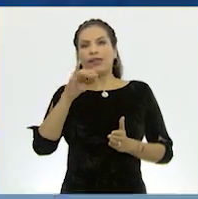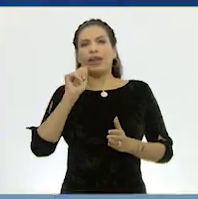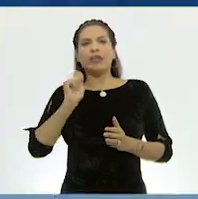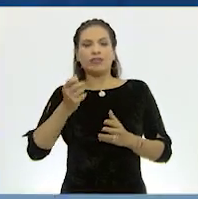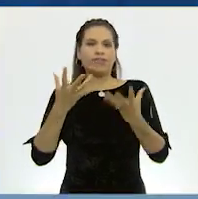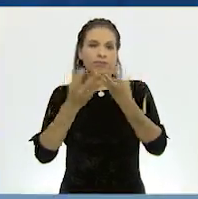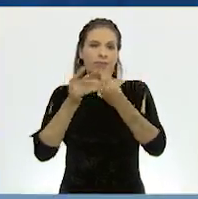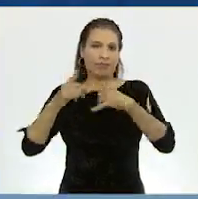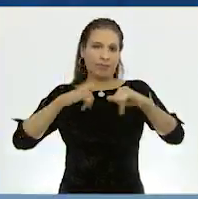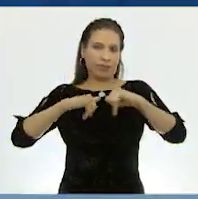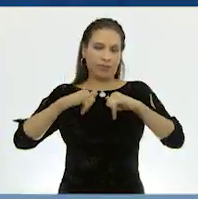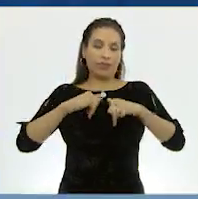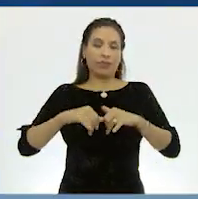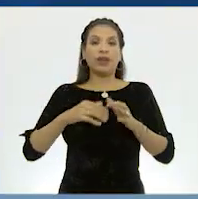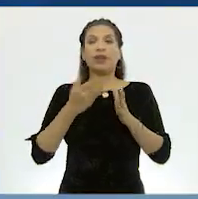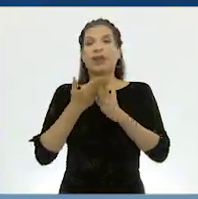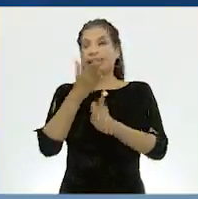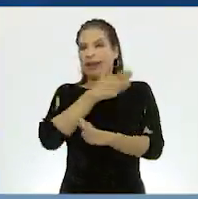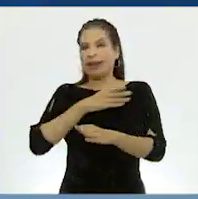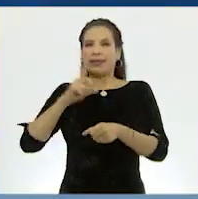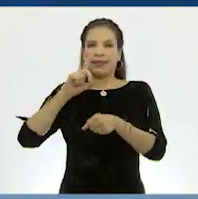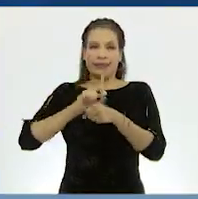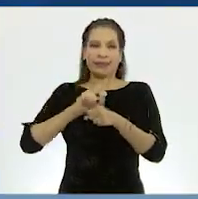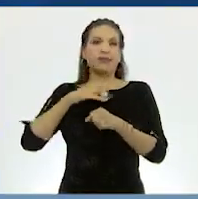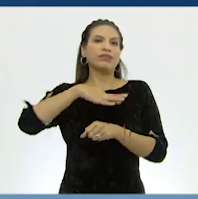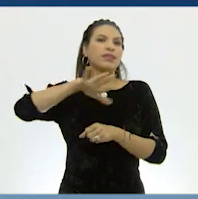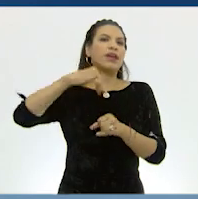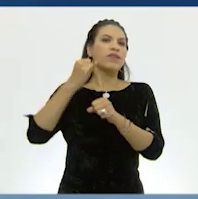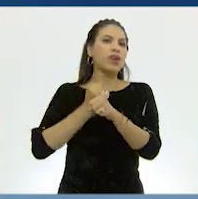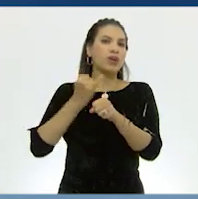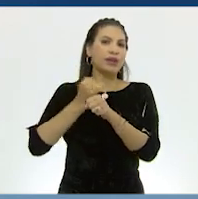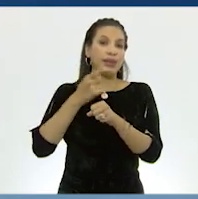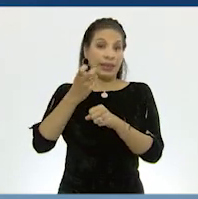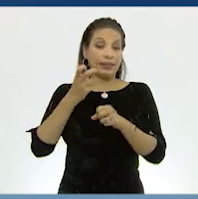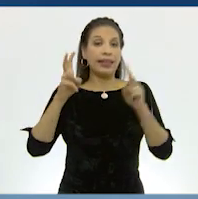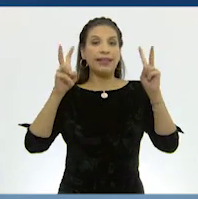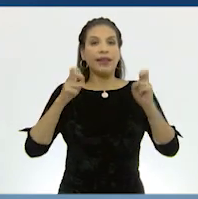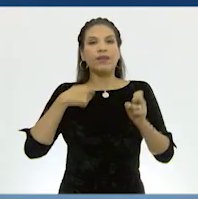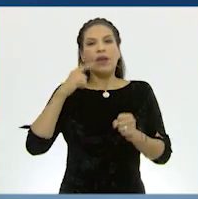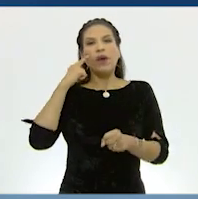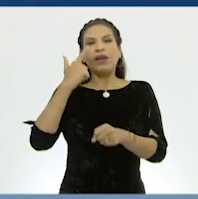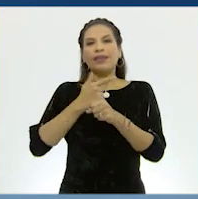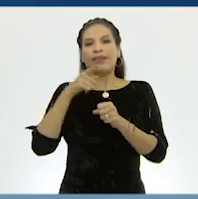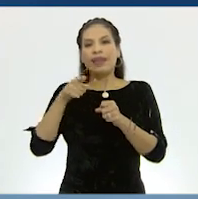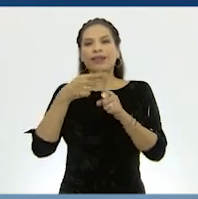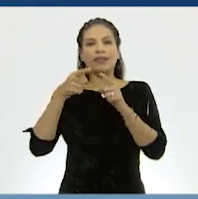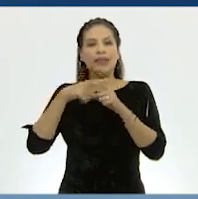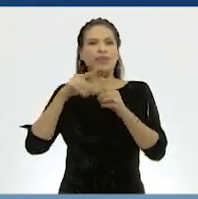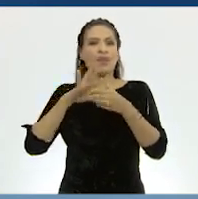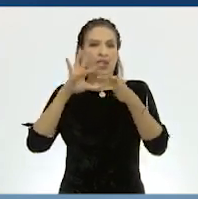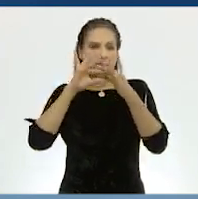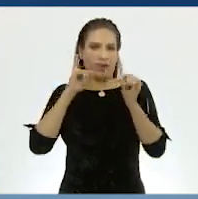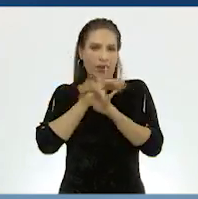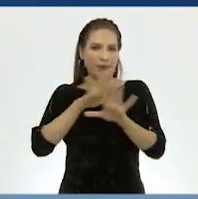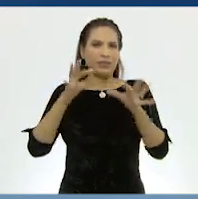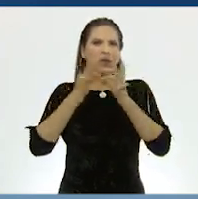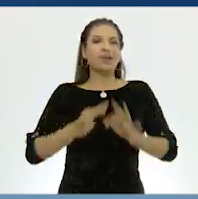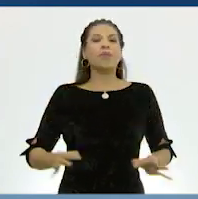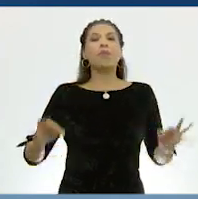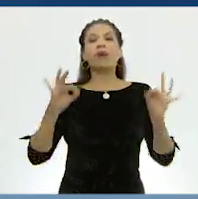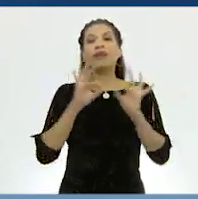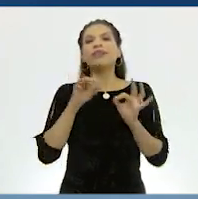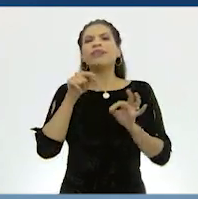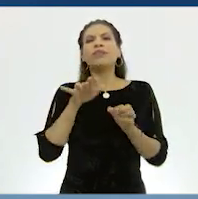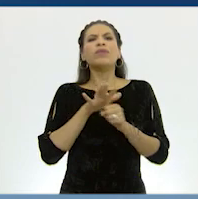Hace unos días, buscando información sobre ese tema, me encontré unos datos muy interesantes.